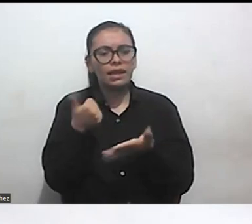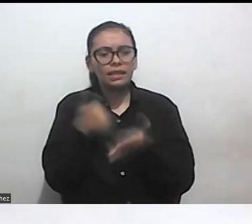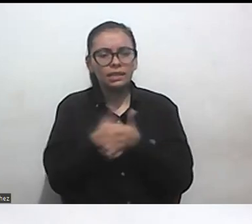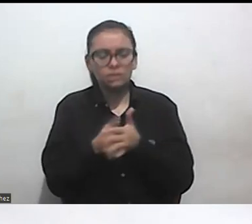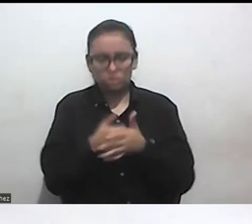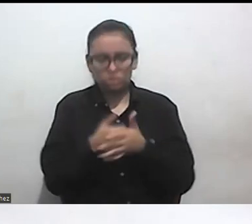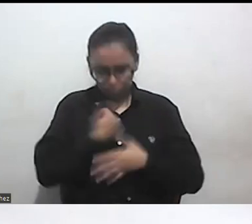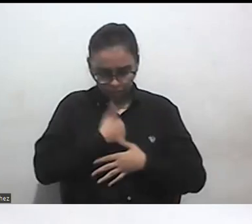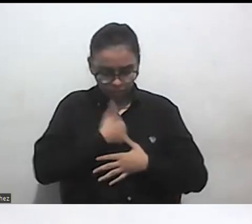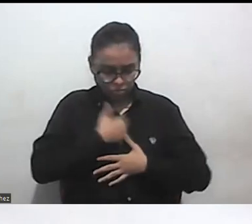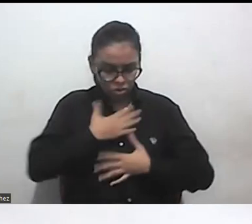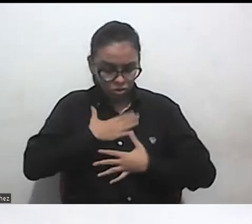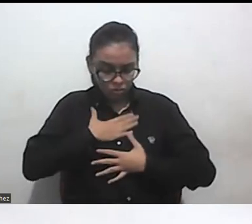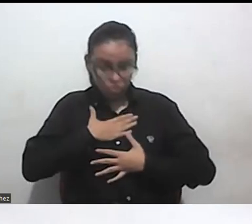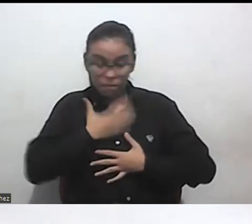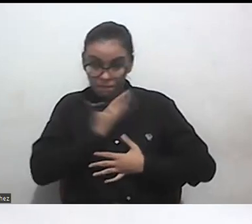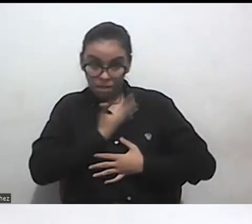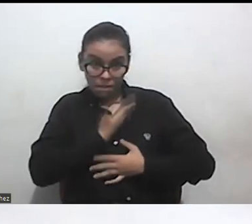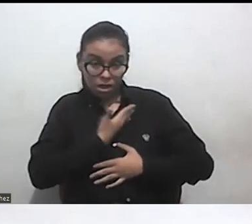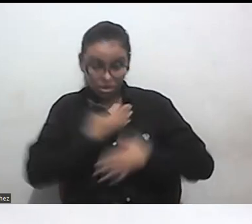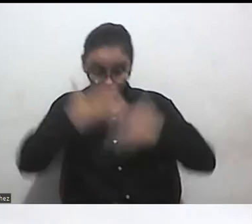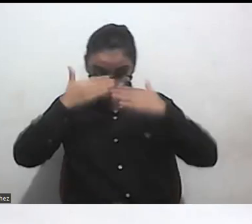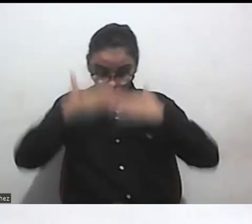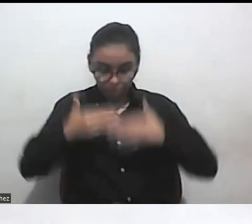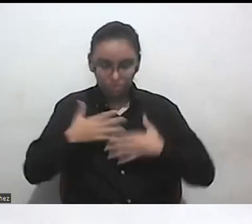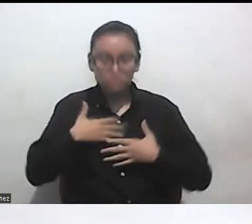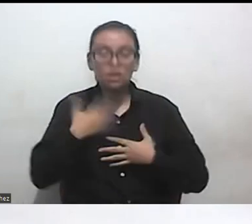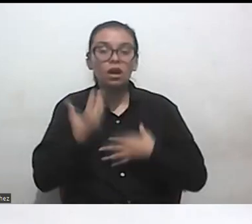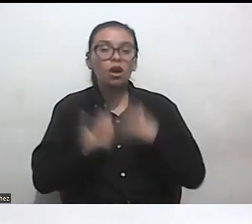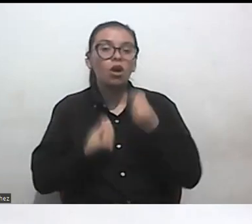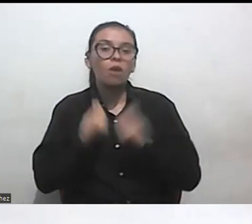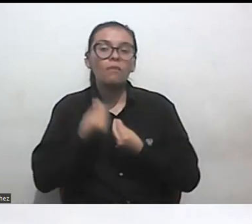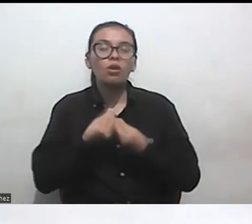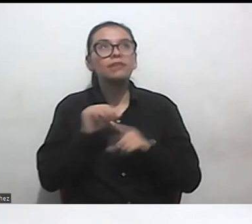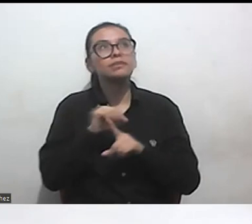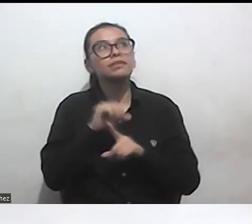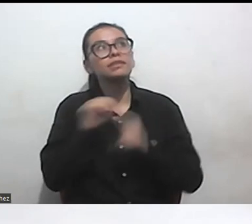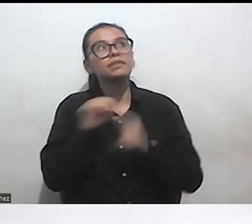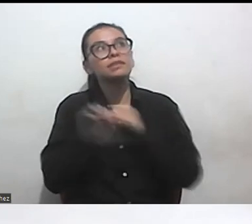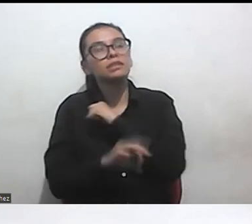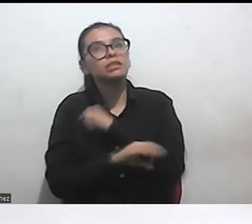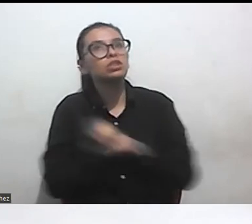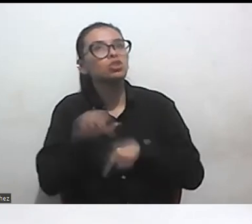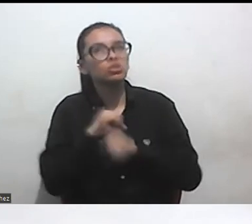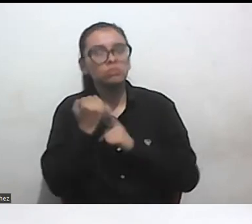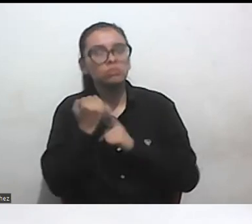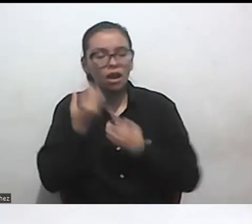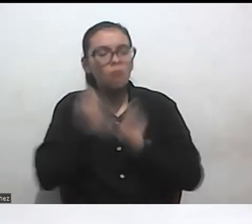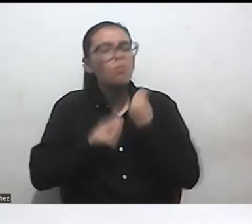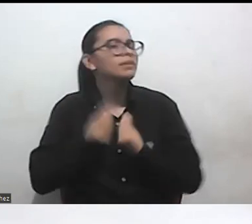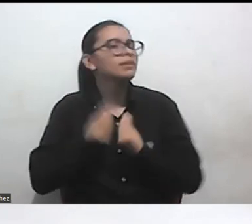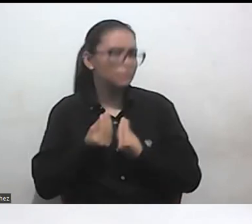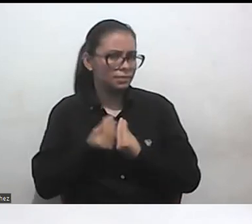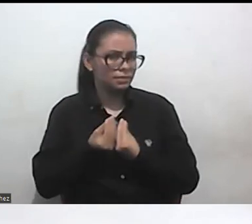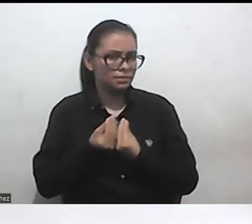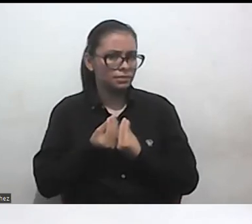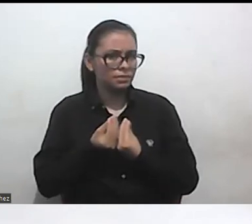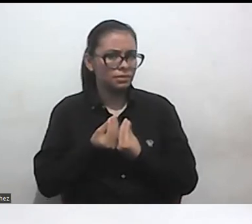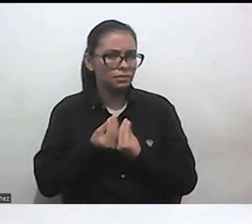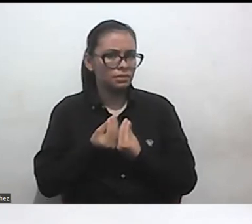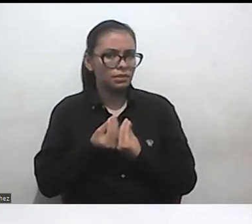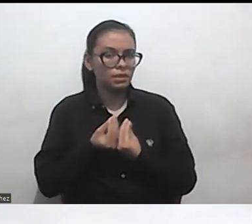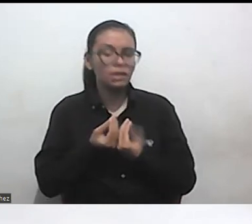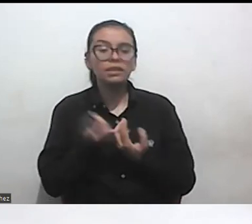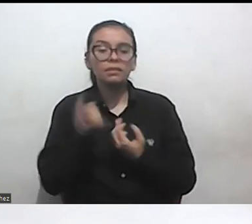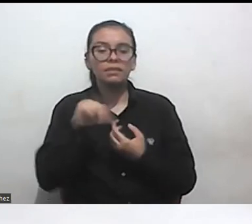es el maternaje de mujeres con discapacidad psicosocial y cómo se tejen